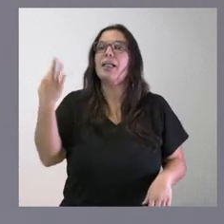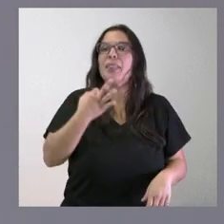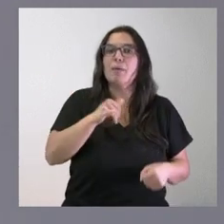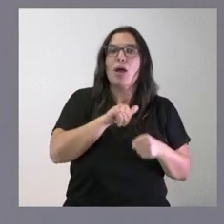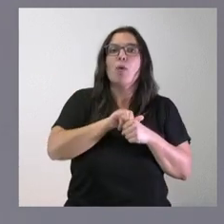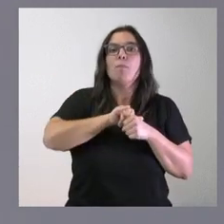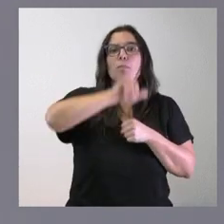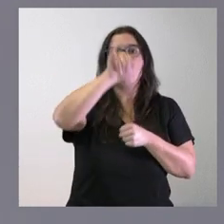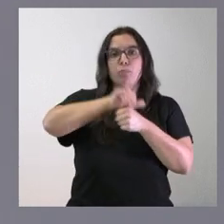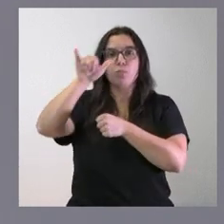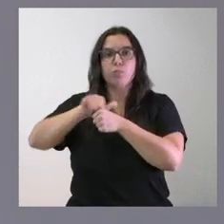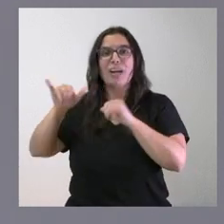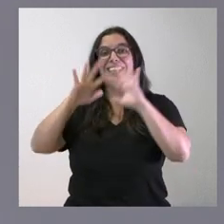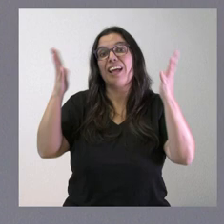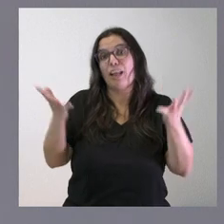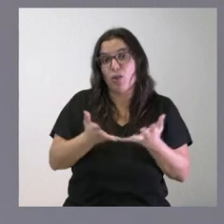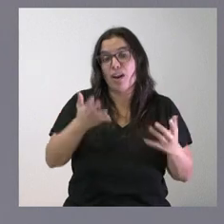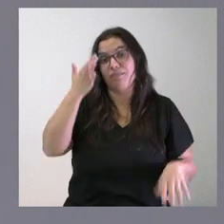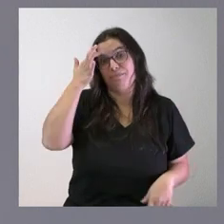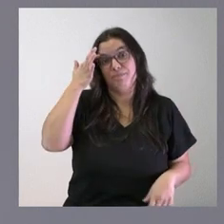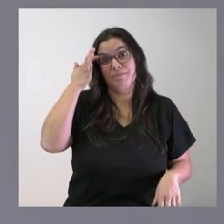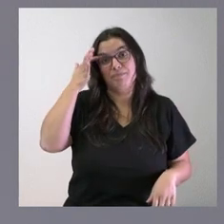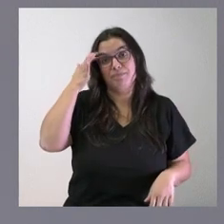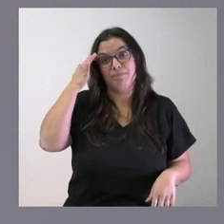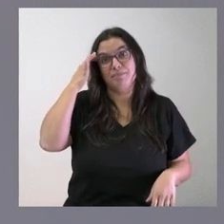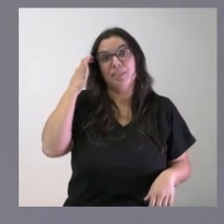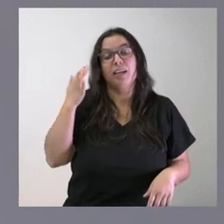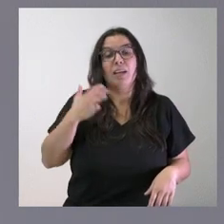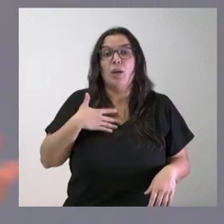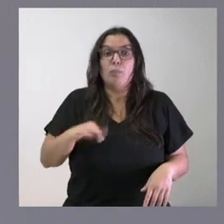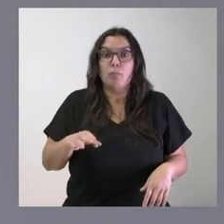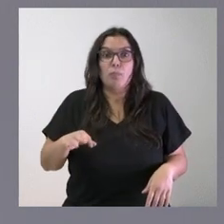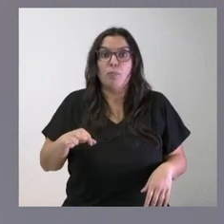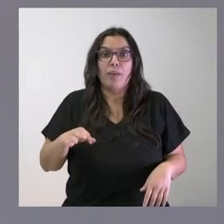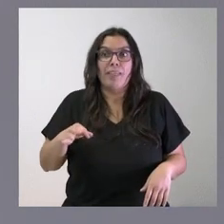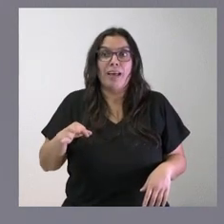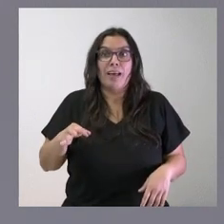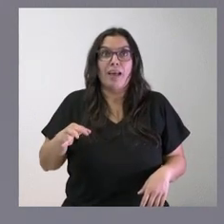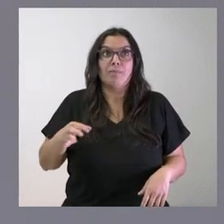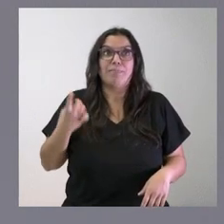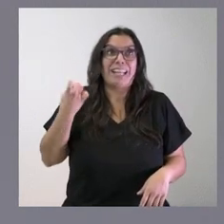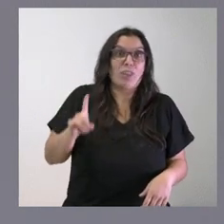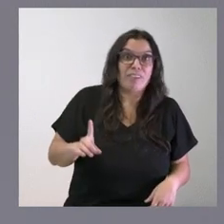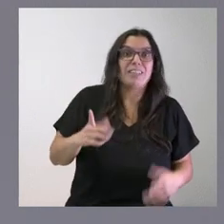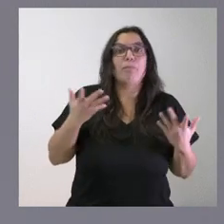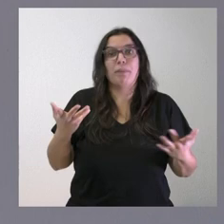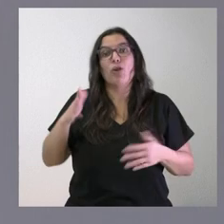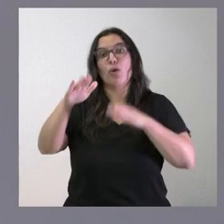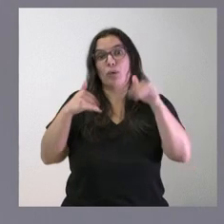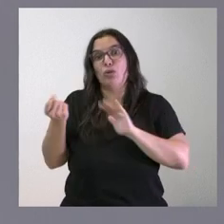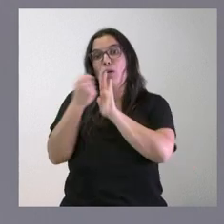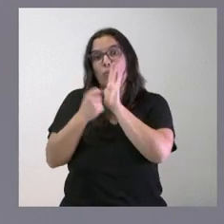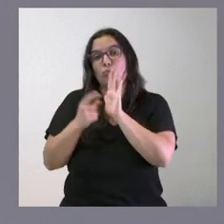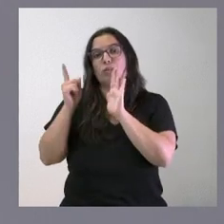internacionales que seguramente no serían necesarios pero es una de las condiciones que también esa convocatoria de ámbito nacional pues